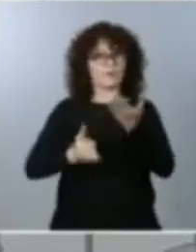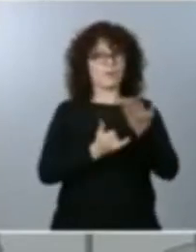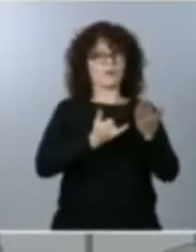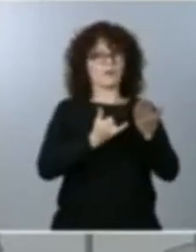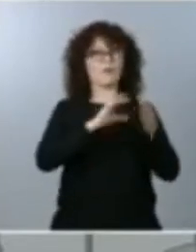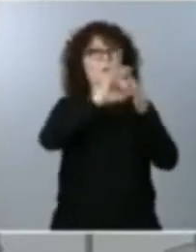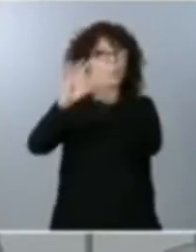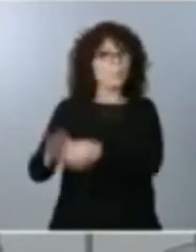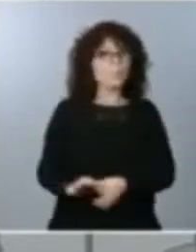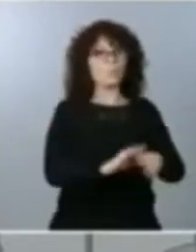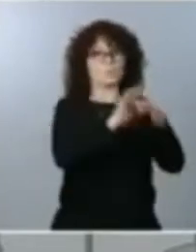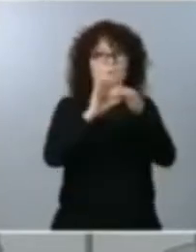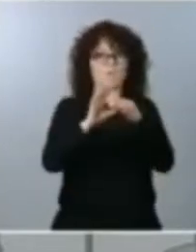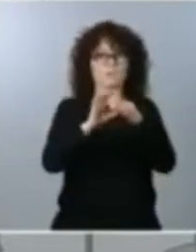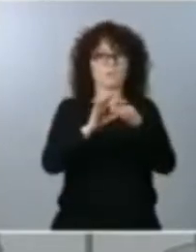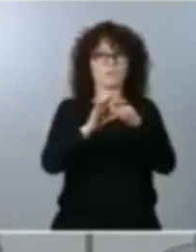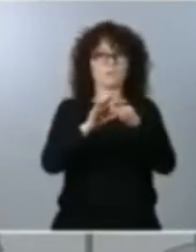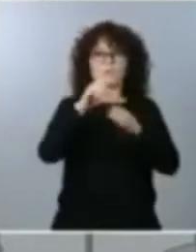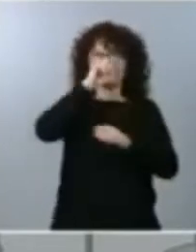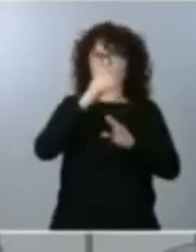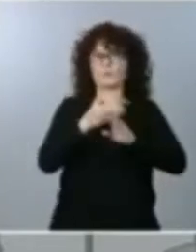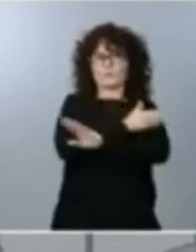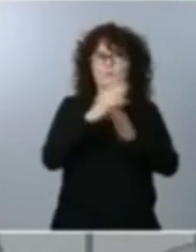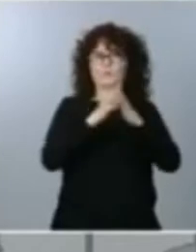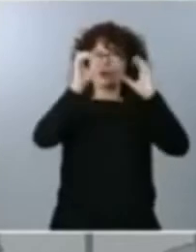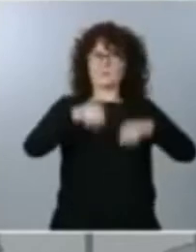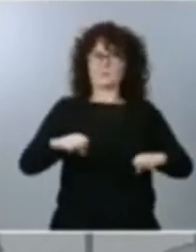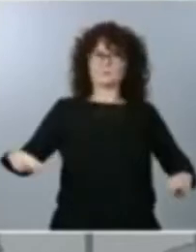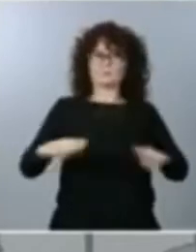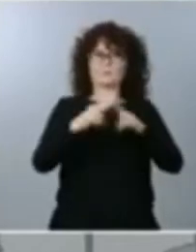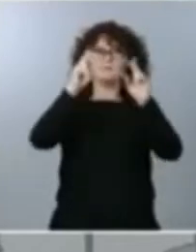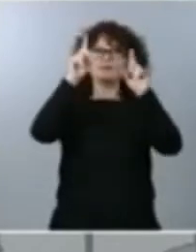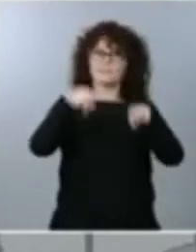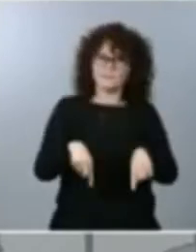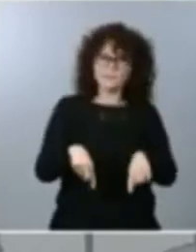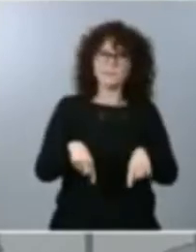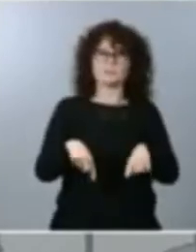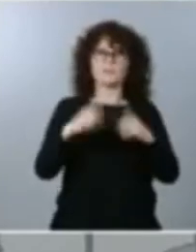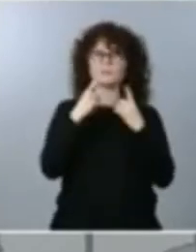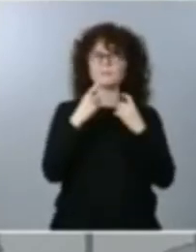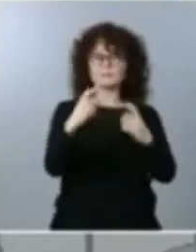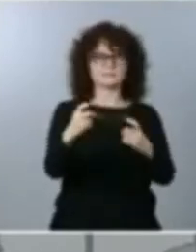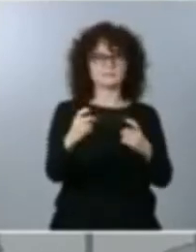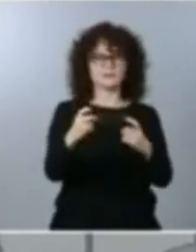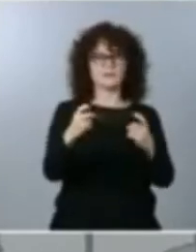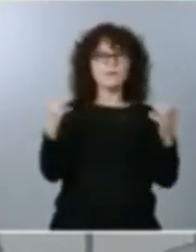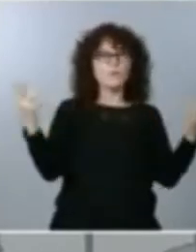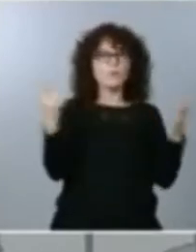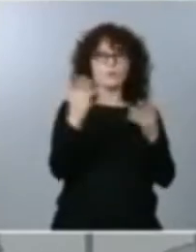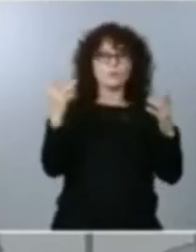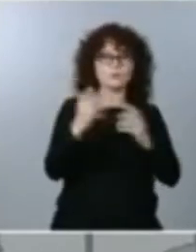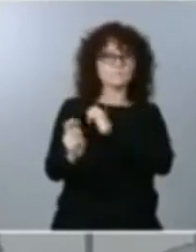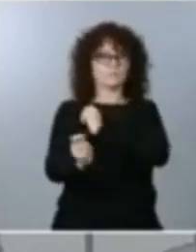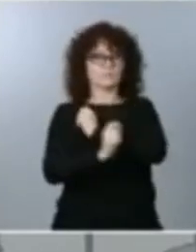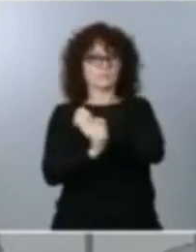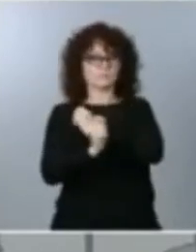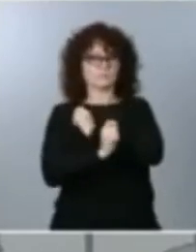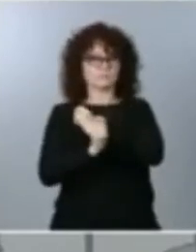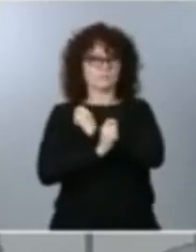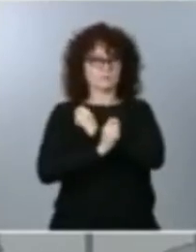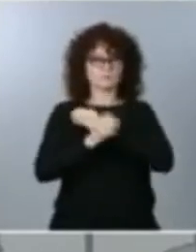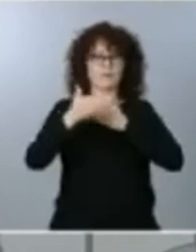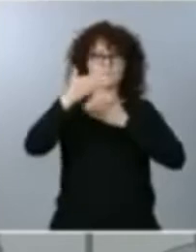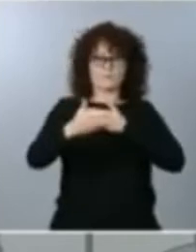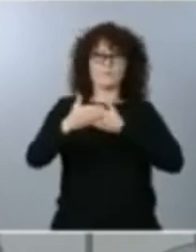en París y la importancia de comunicar urgentemente estrategias de medio y de largo plazo y también las